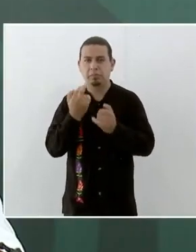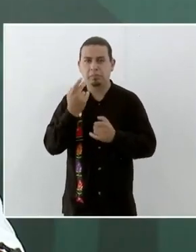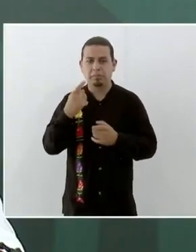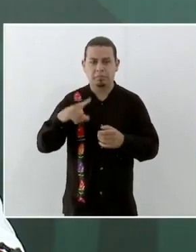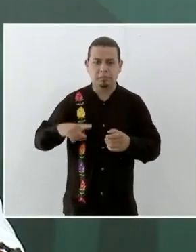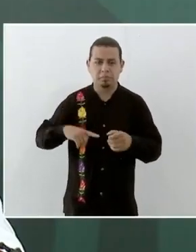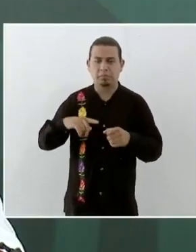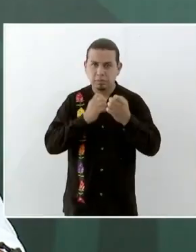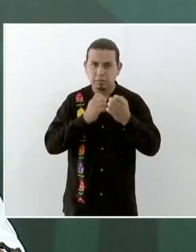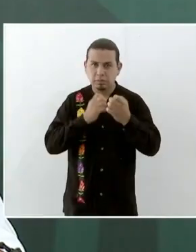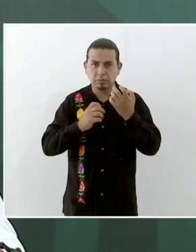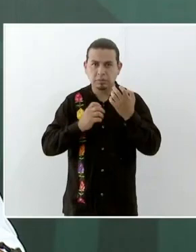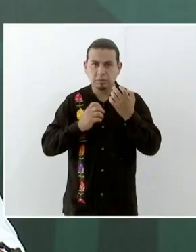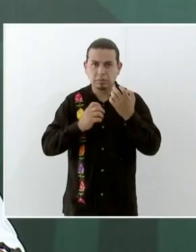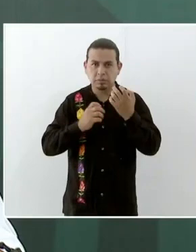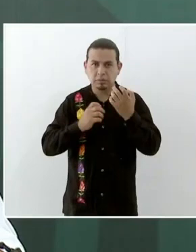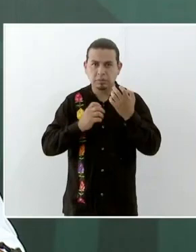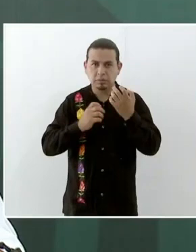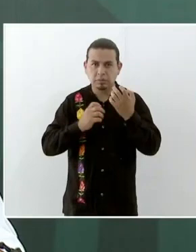trabajando.